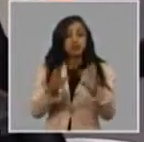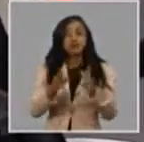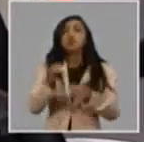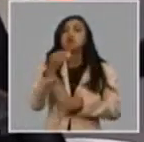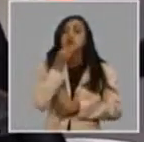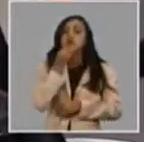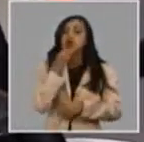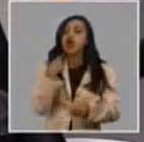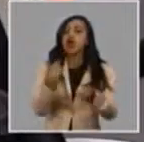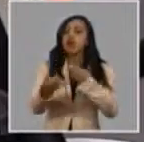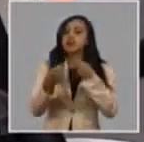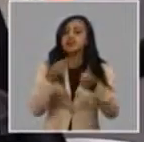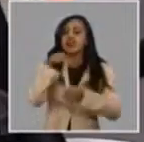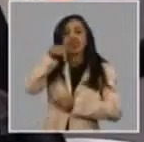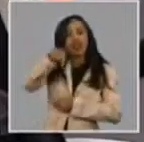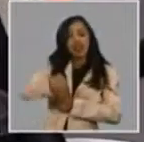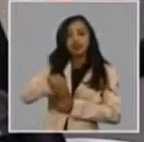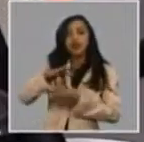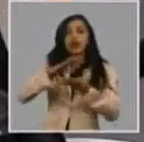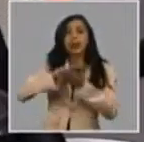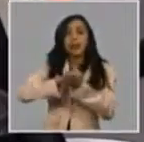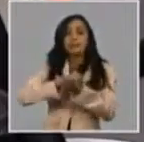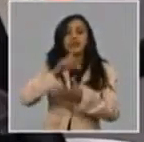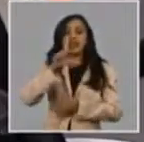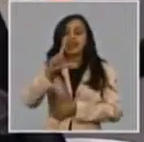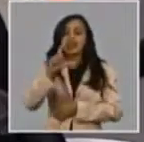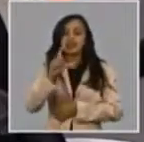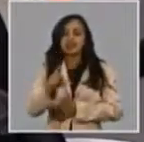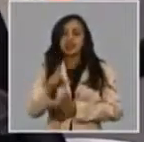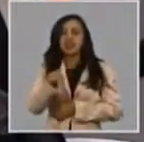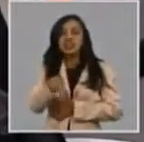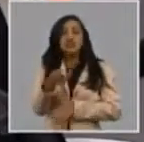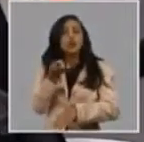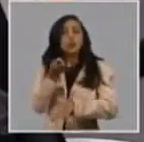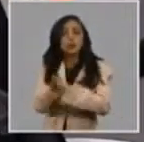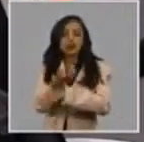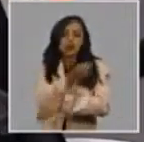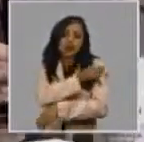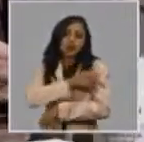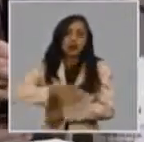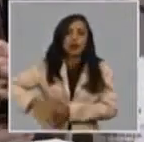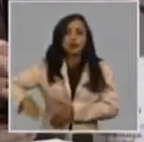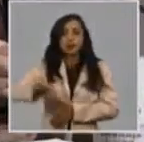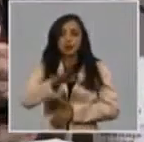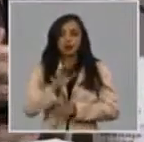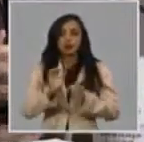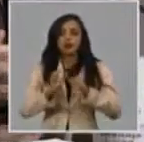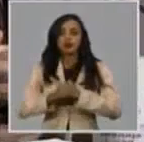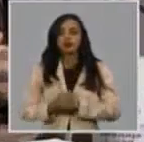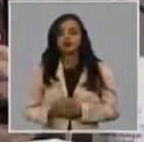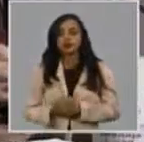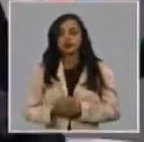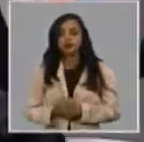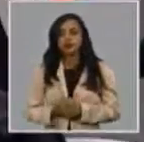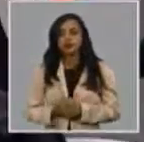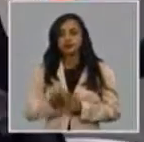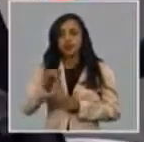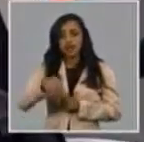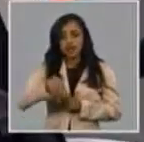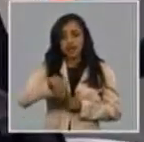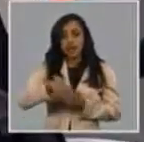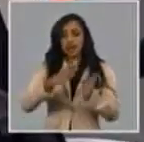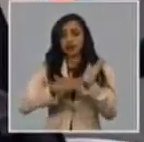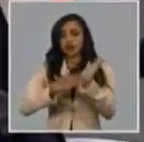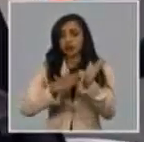estos sistemas en MLC, que es uno de los reclamos de la población. Entonces, en estos meses que